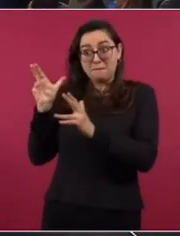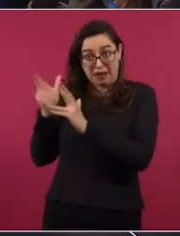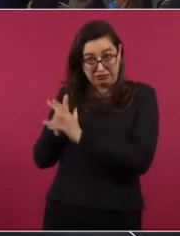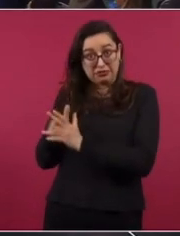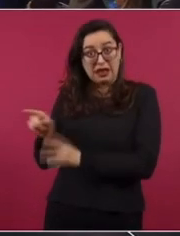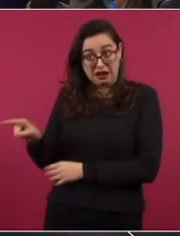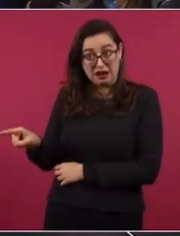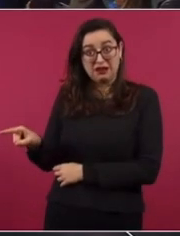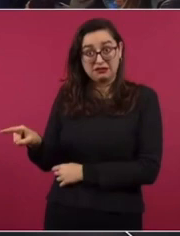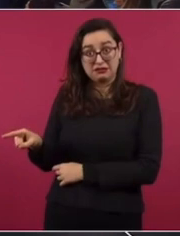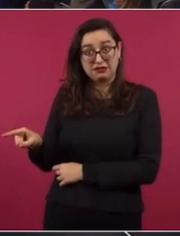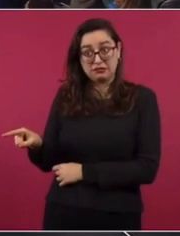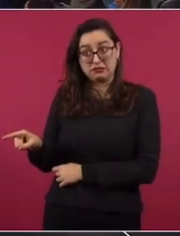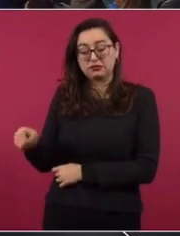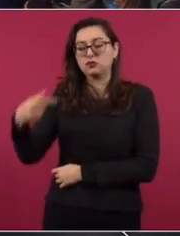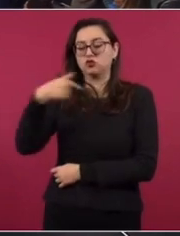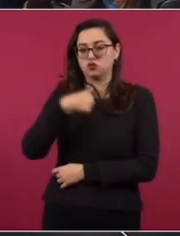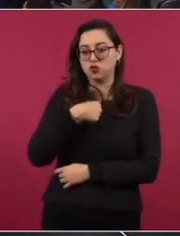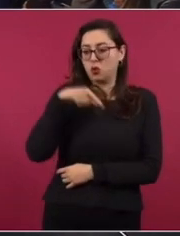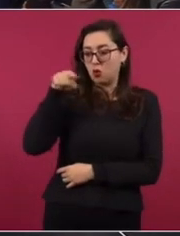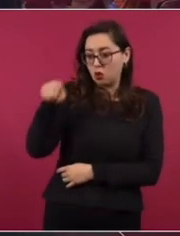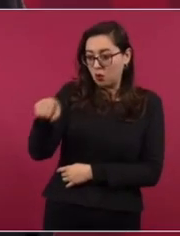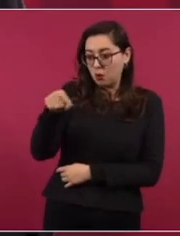cargarle combustible al avión.